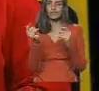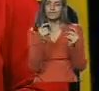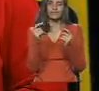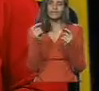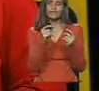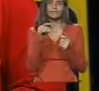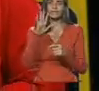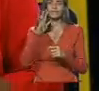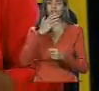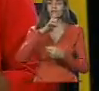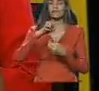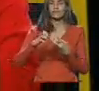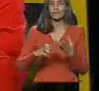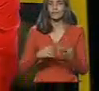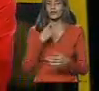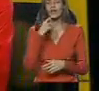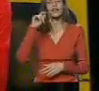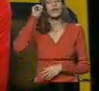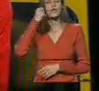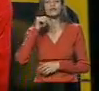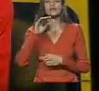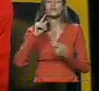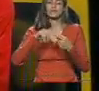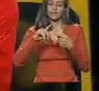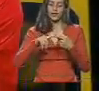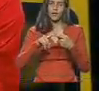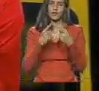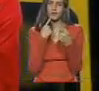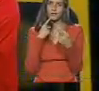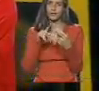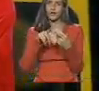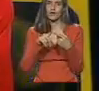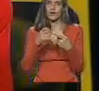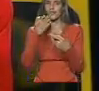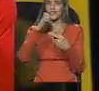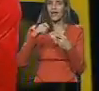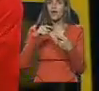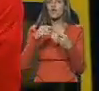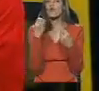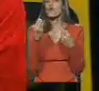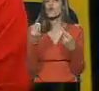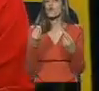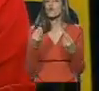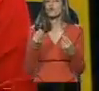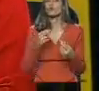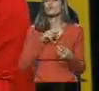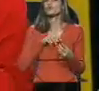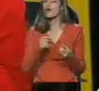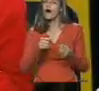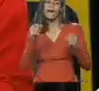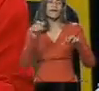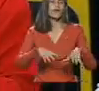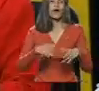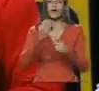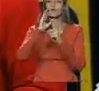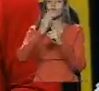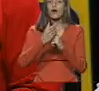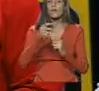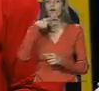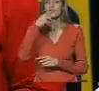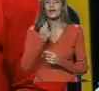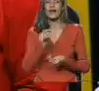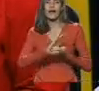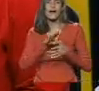de las cinco líneas. Recuerden las cinco líneas. La primera es cómo nosotros abandonar la cultura política